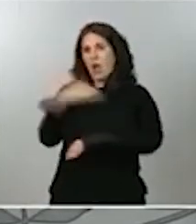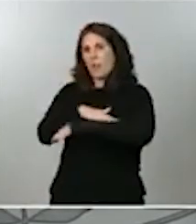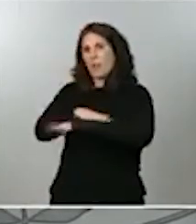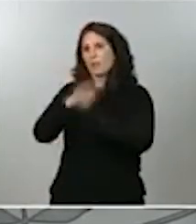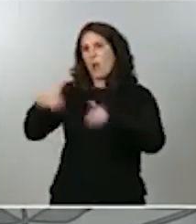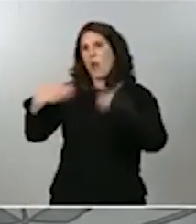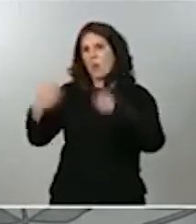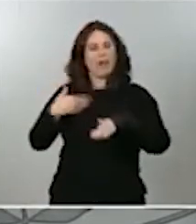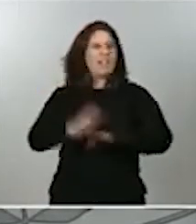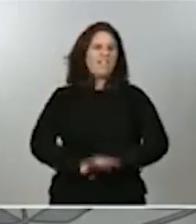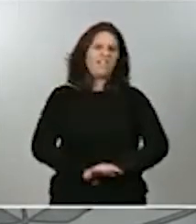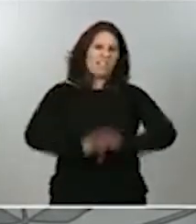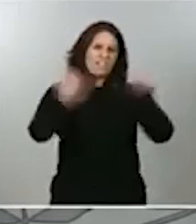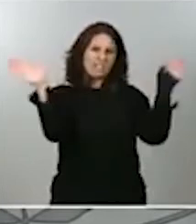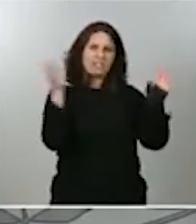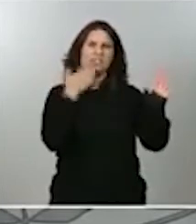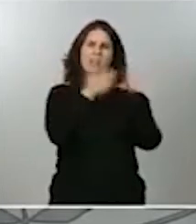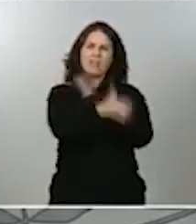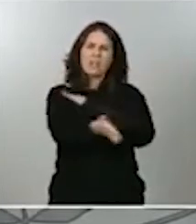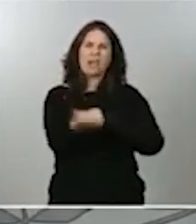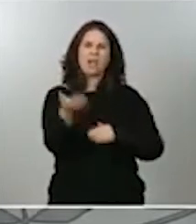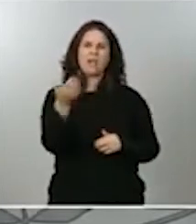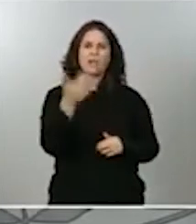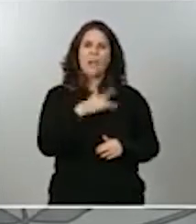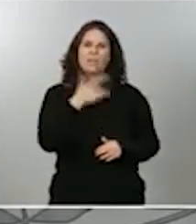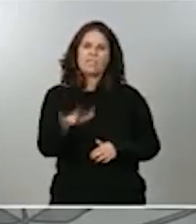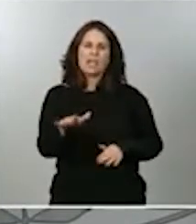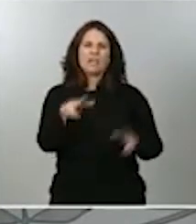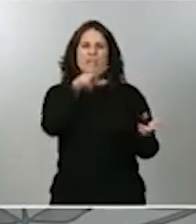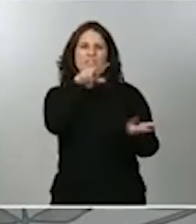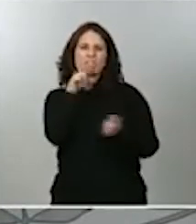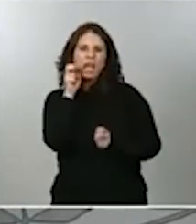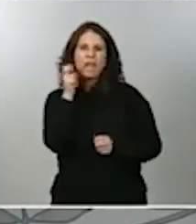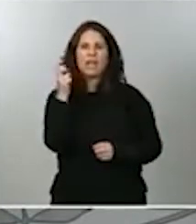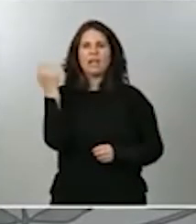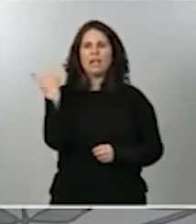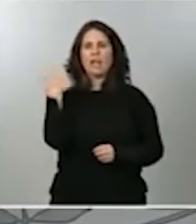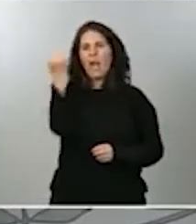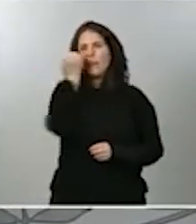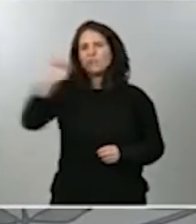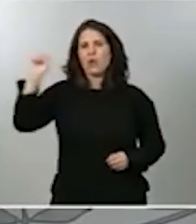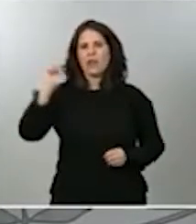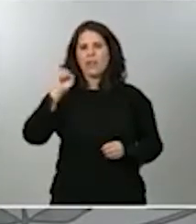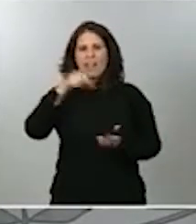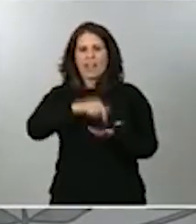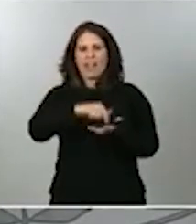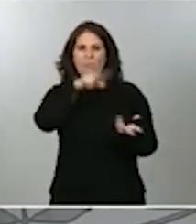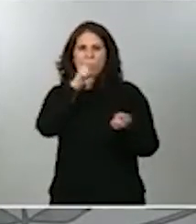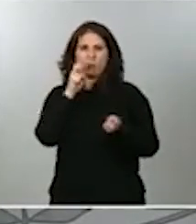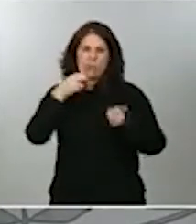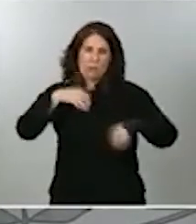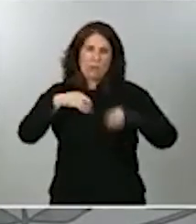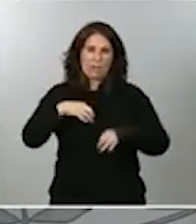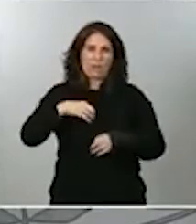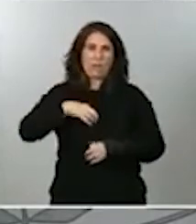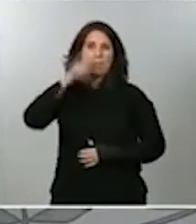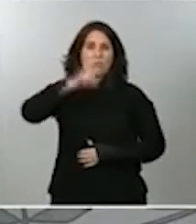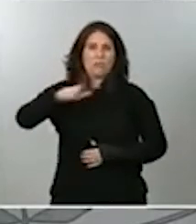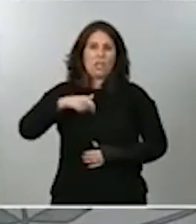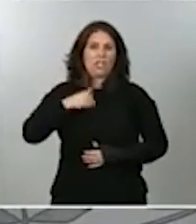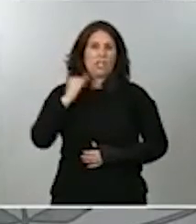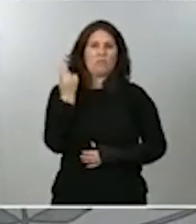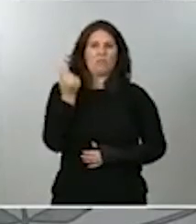beneficiar, por tanto, con amnistías fiscales a los evasores, normalmente grandes fortunas, grandes patrimonios, creando